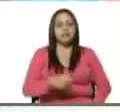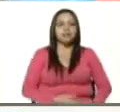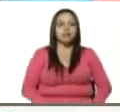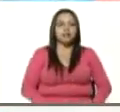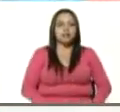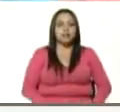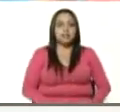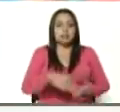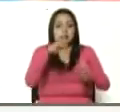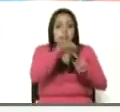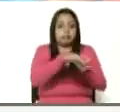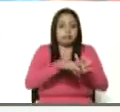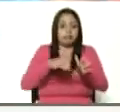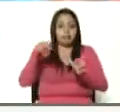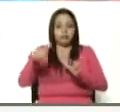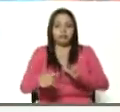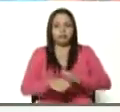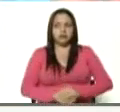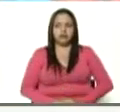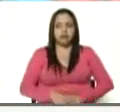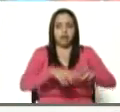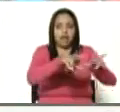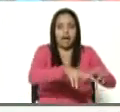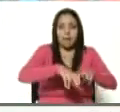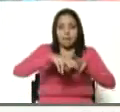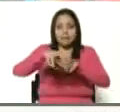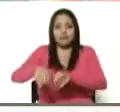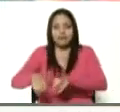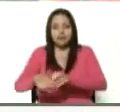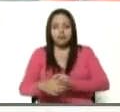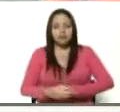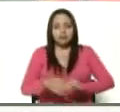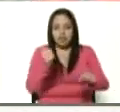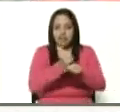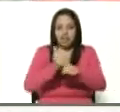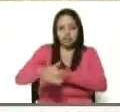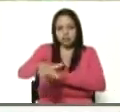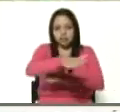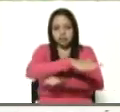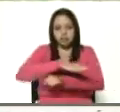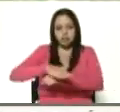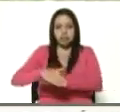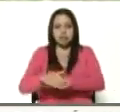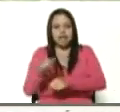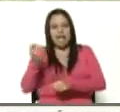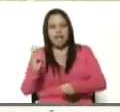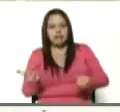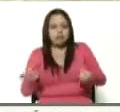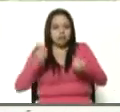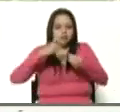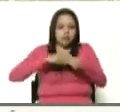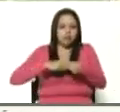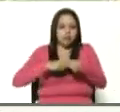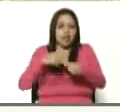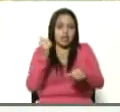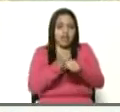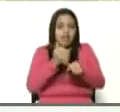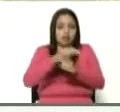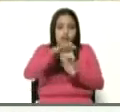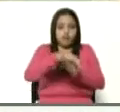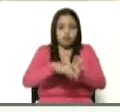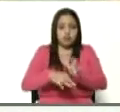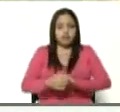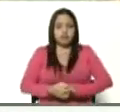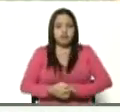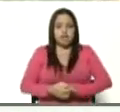productores y productoras, los campesinos y las campesinas que están incorporados al hecho productivo desde